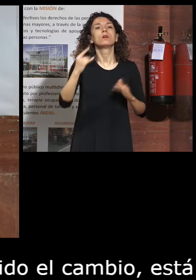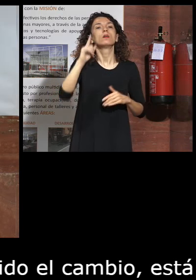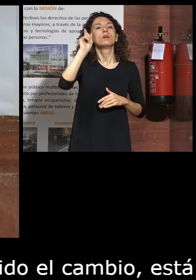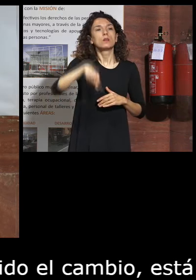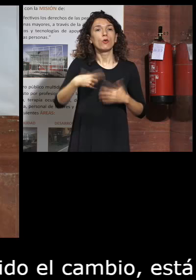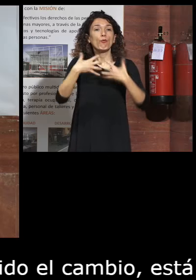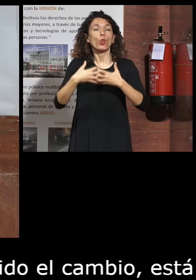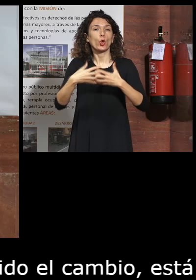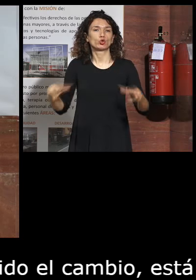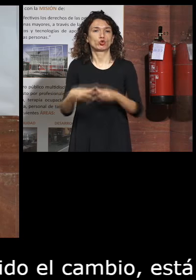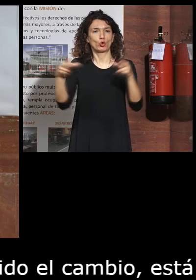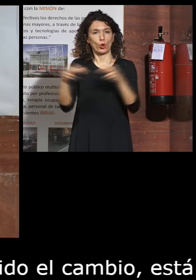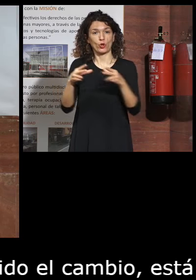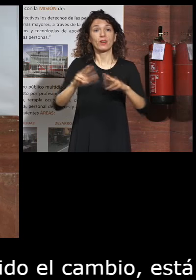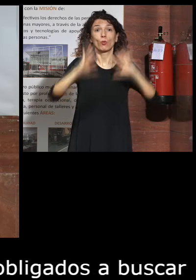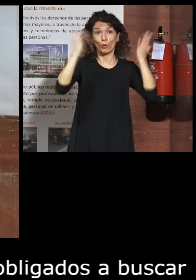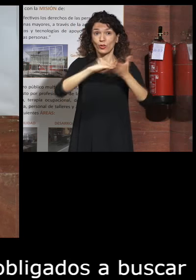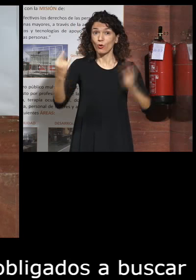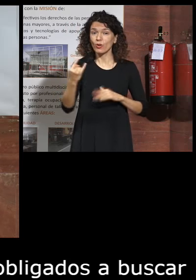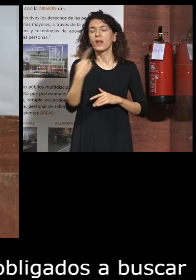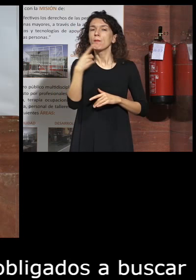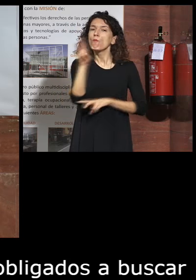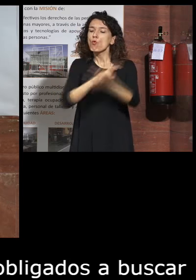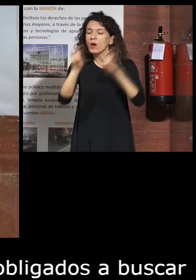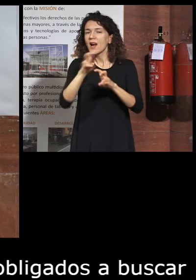la función social de la revolución tecnológica.